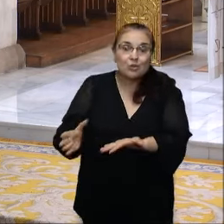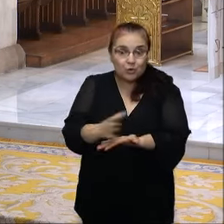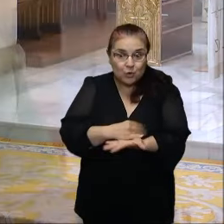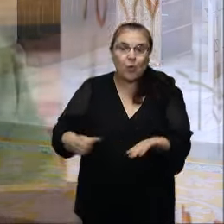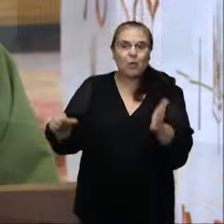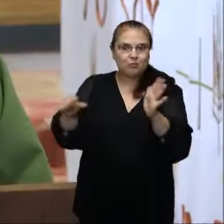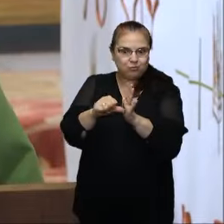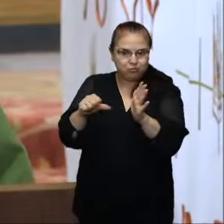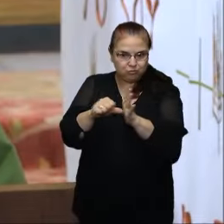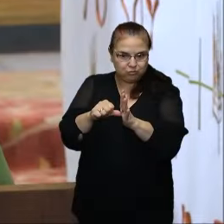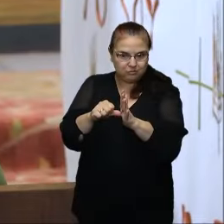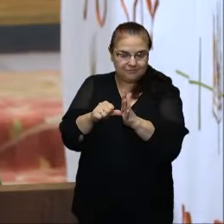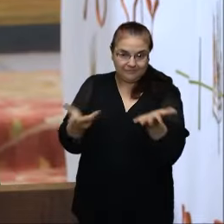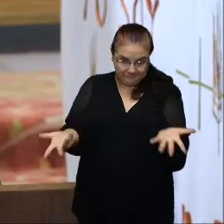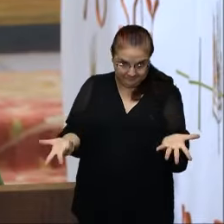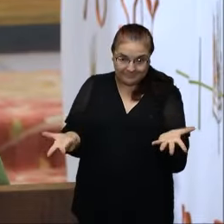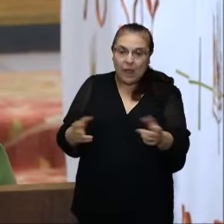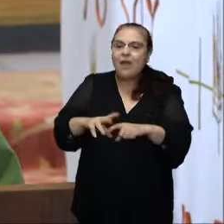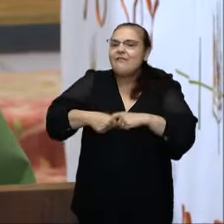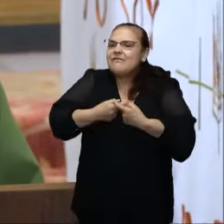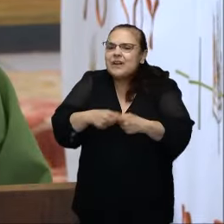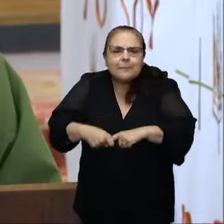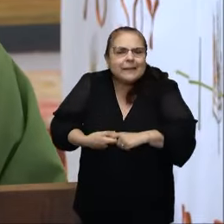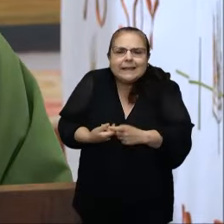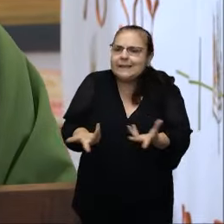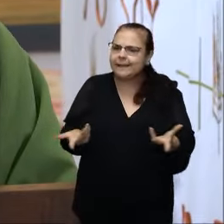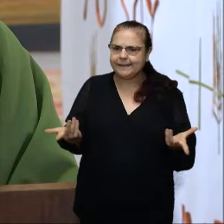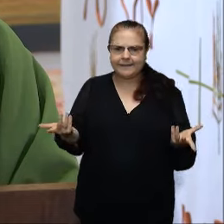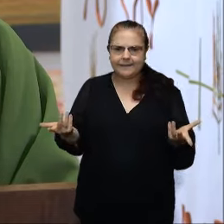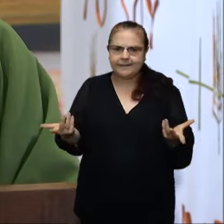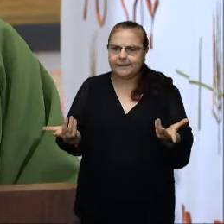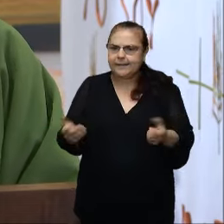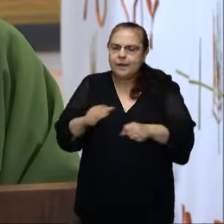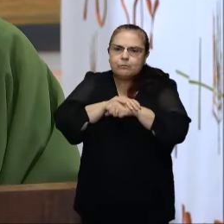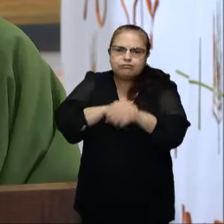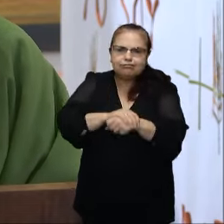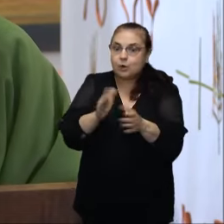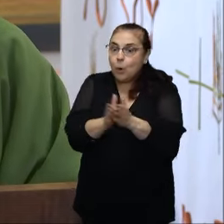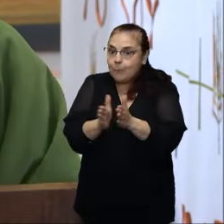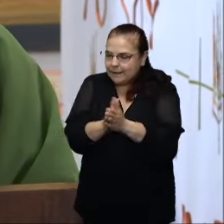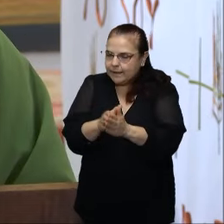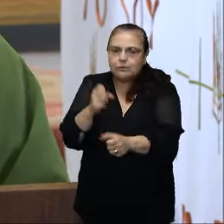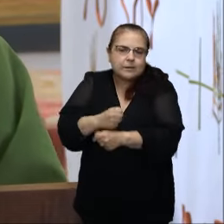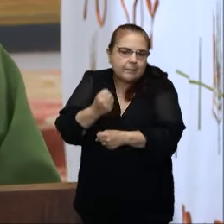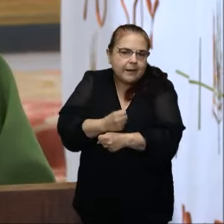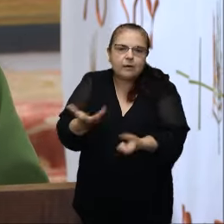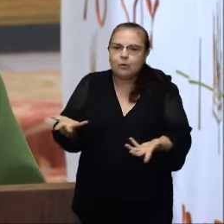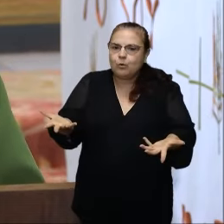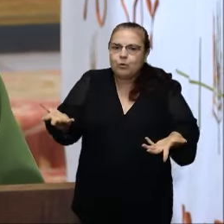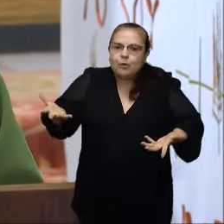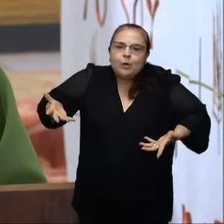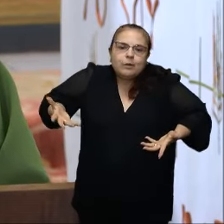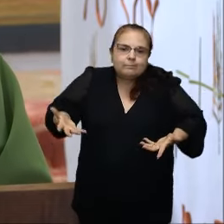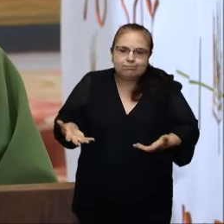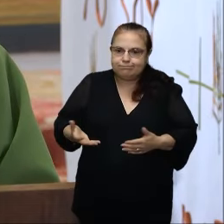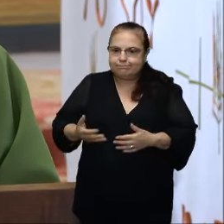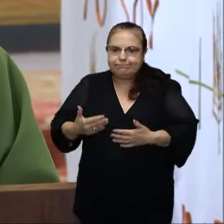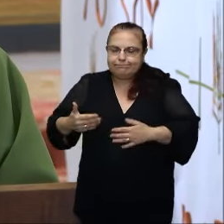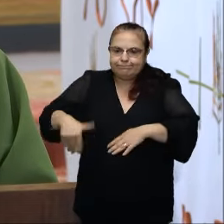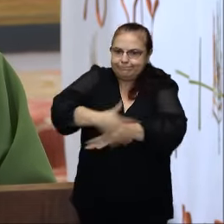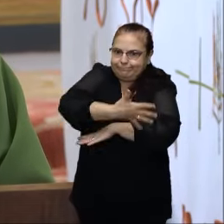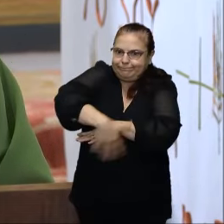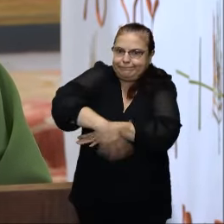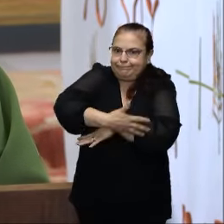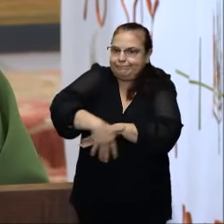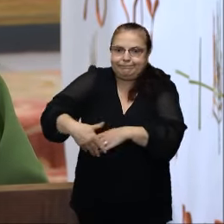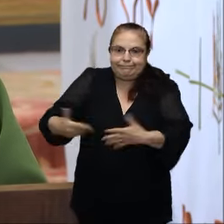claro, por los más cercanos, ¿eh? La familia, los parientes, los compañeros de trabajo, los que nos encontramos cada día. Si